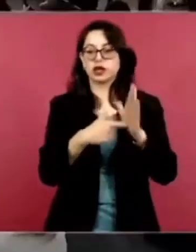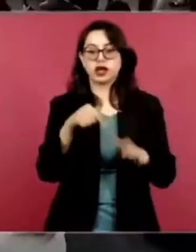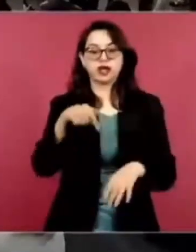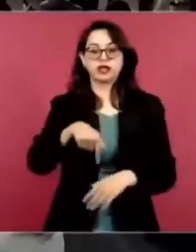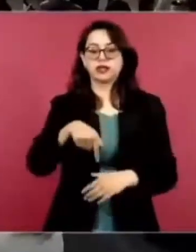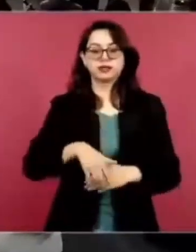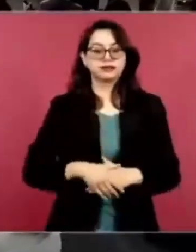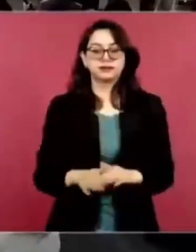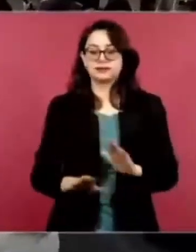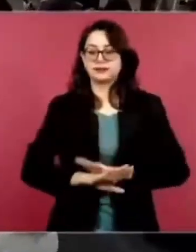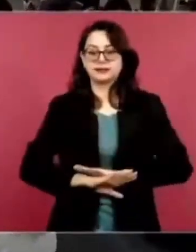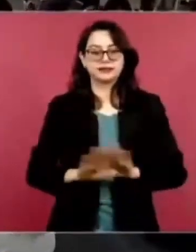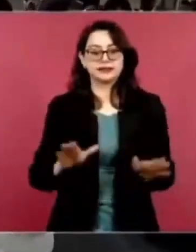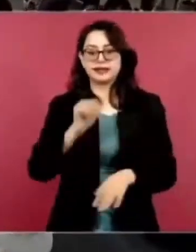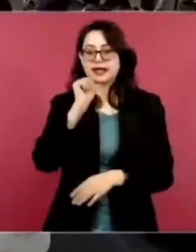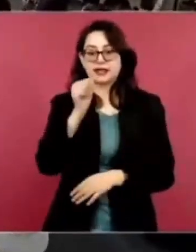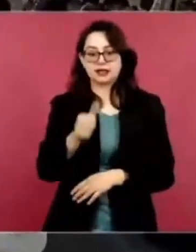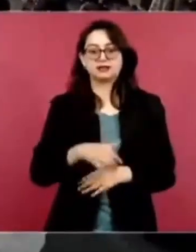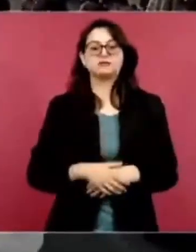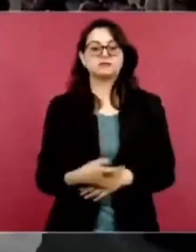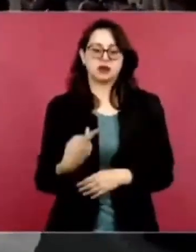Tratar. Nada. Pero sí nos han ayudado.